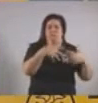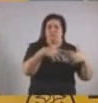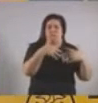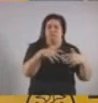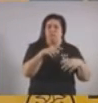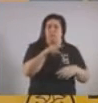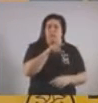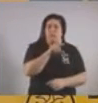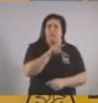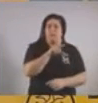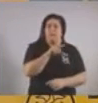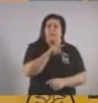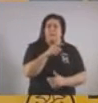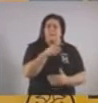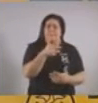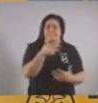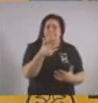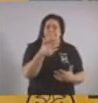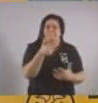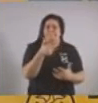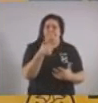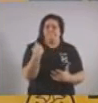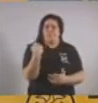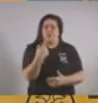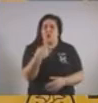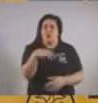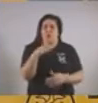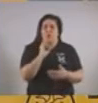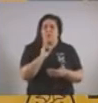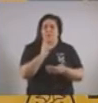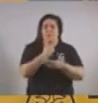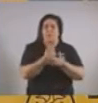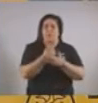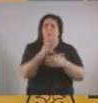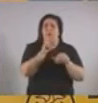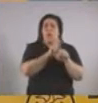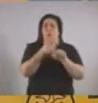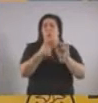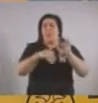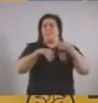Esto nos obliga a tomar medidas para un mayor cuidado de todos.